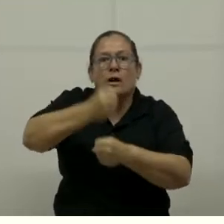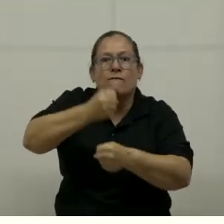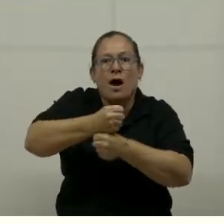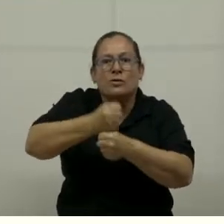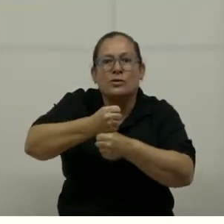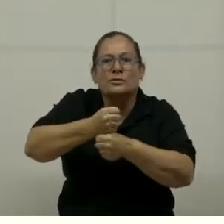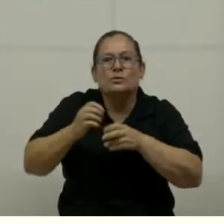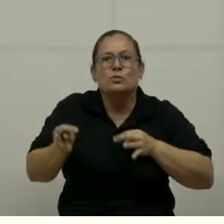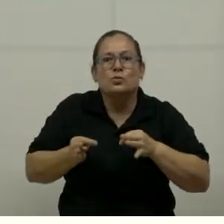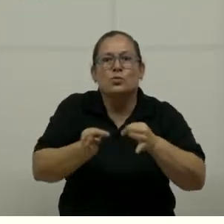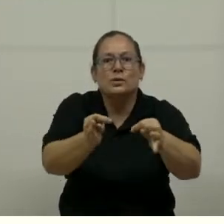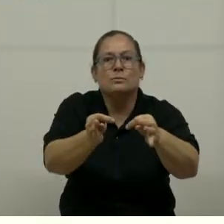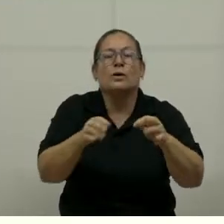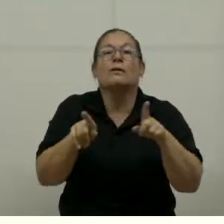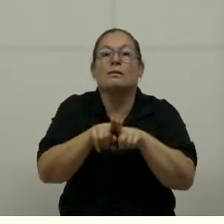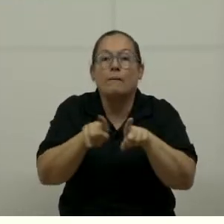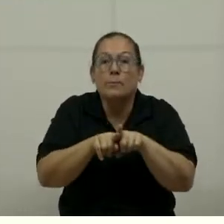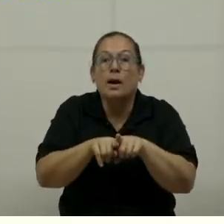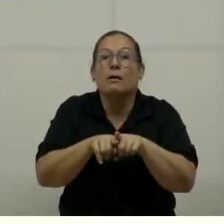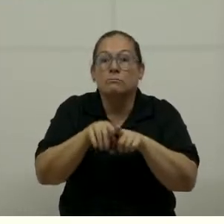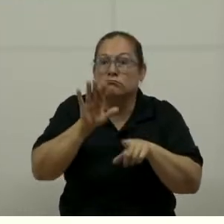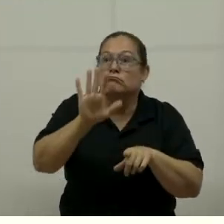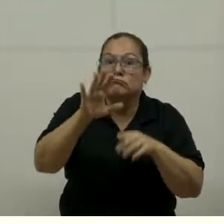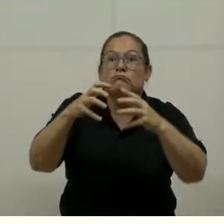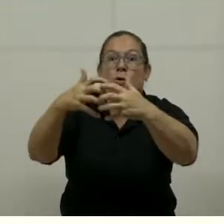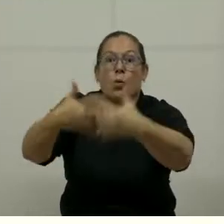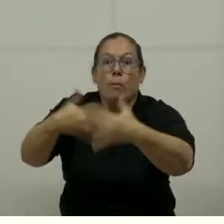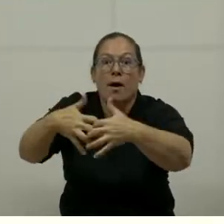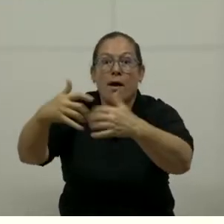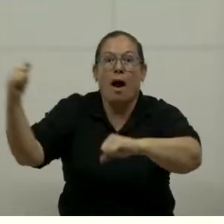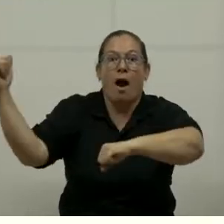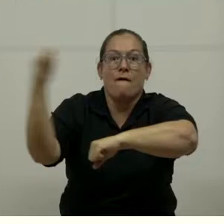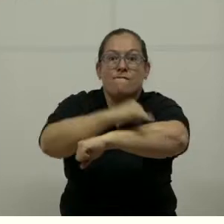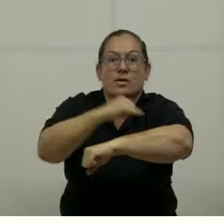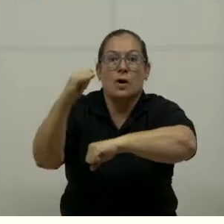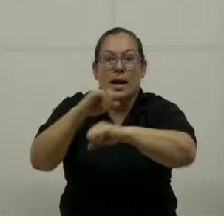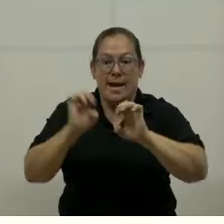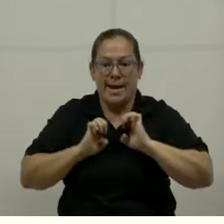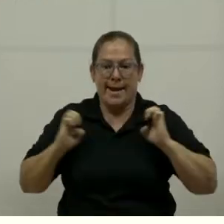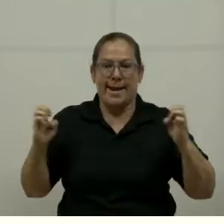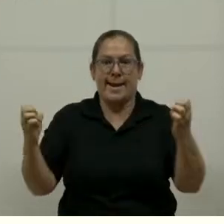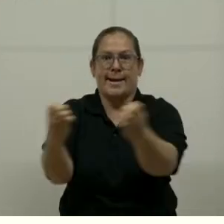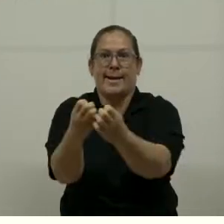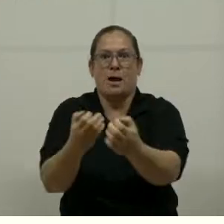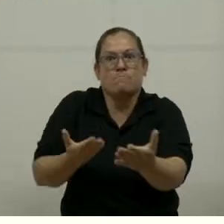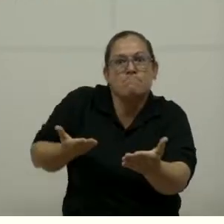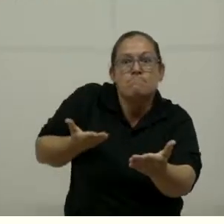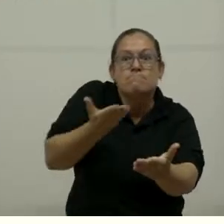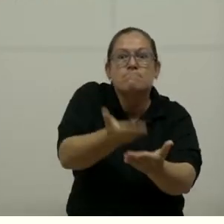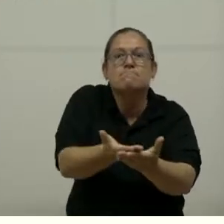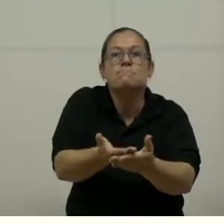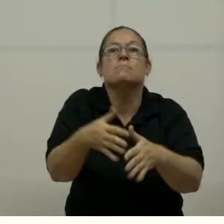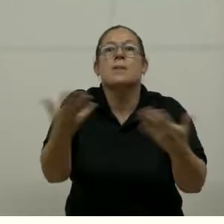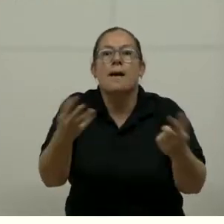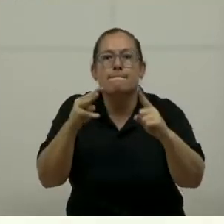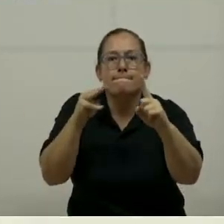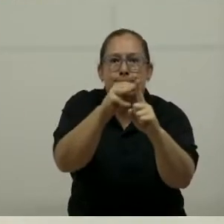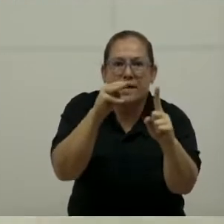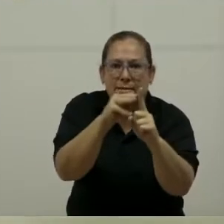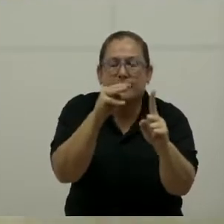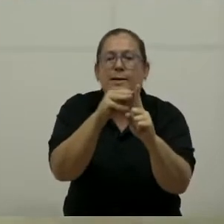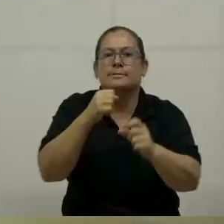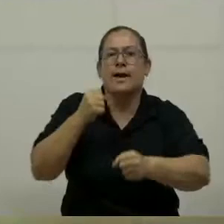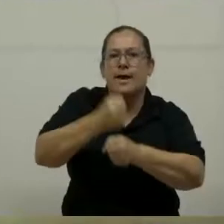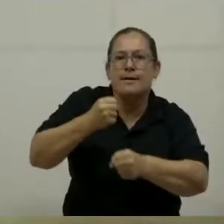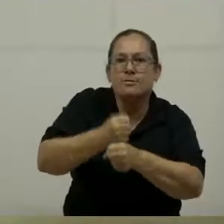y por supuesto las mismas líneas aéreas. ¿Verdad? Este equipo hace ese planteamiento con las metas y una